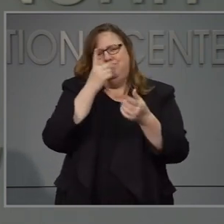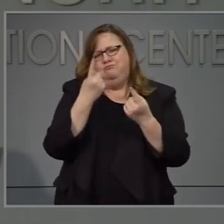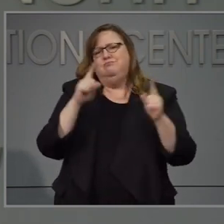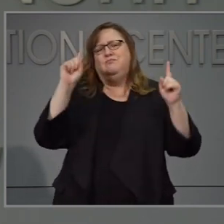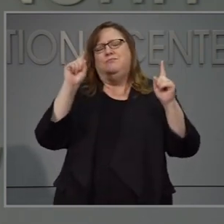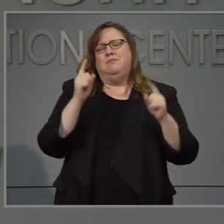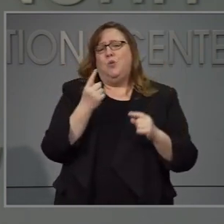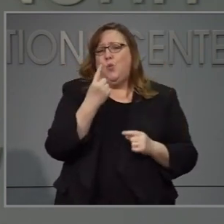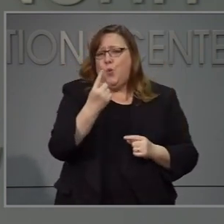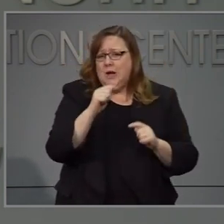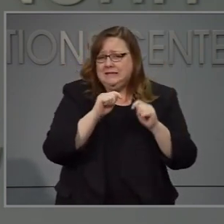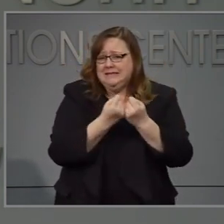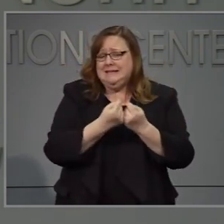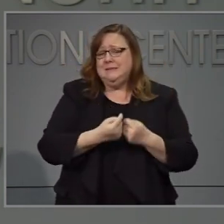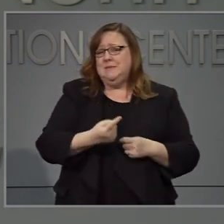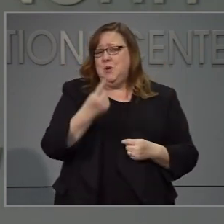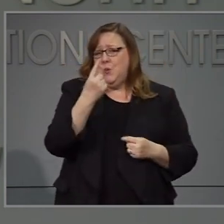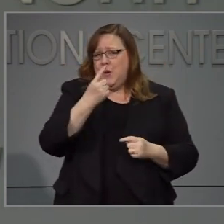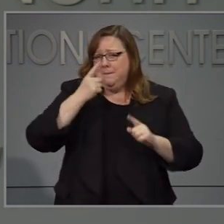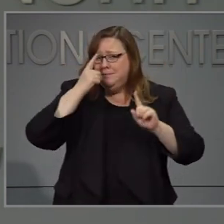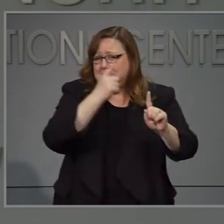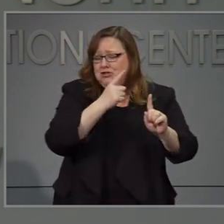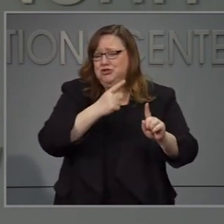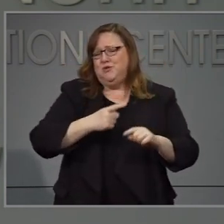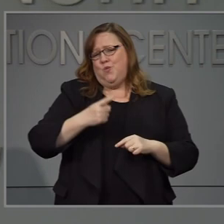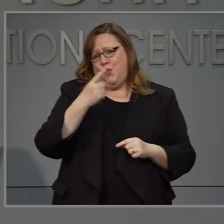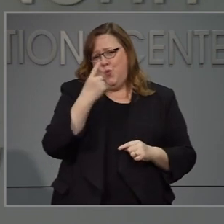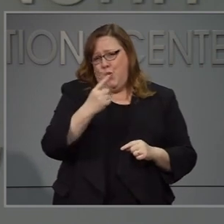misión y una familia gracias gobernador